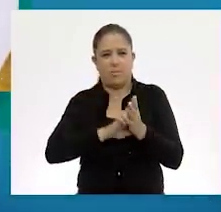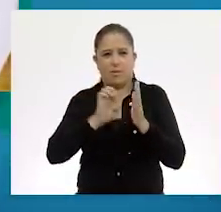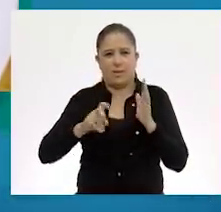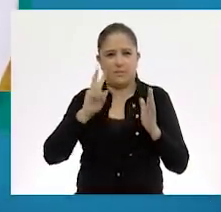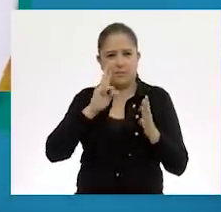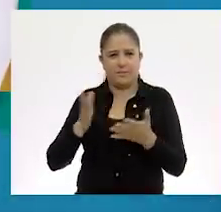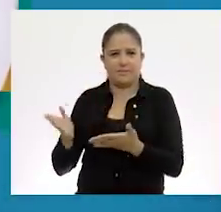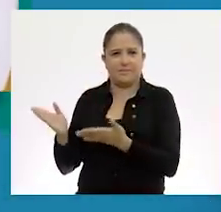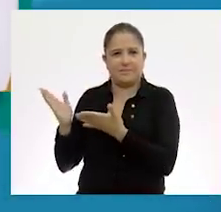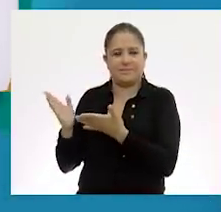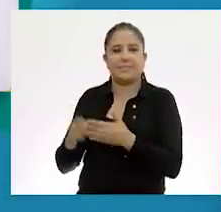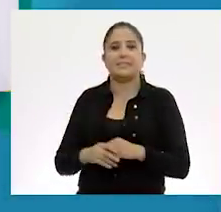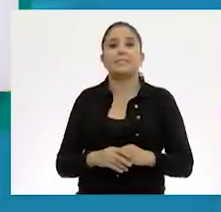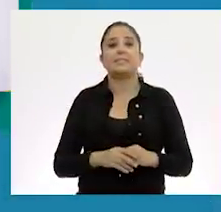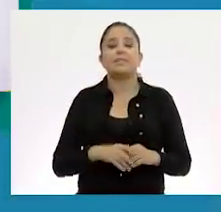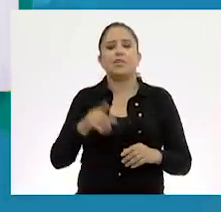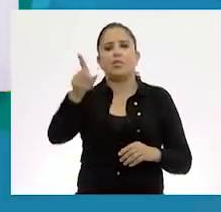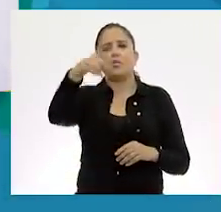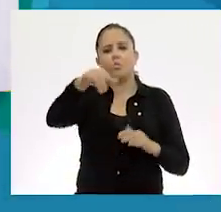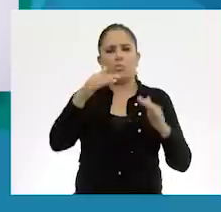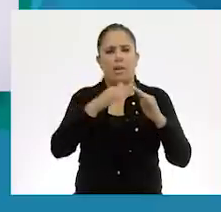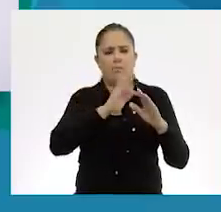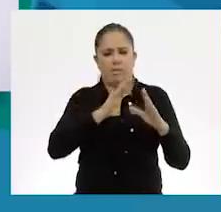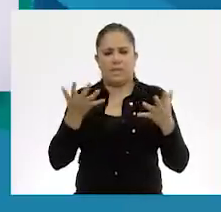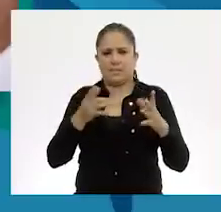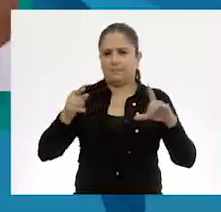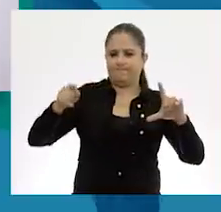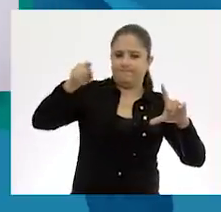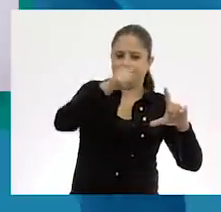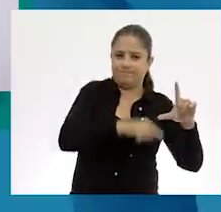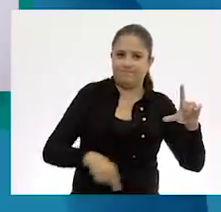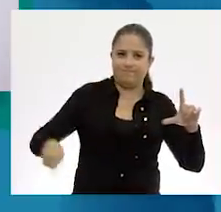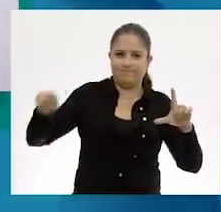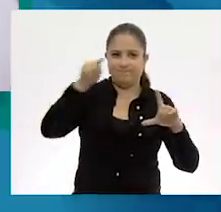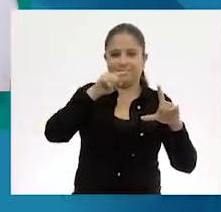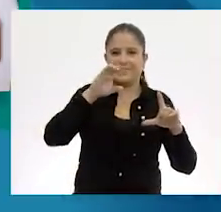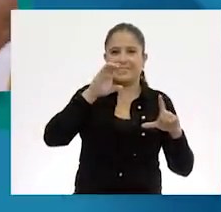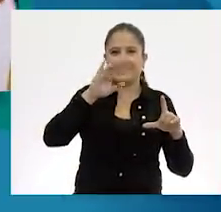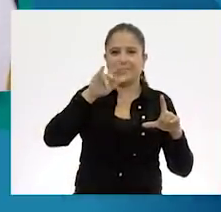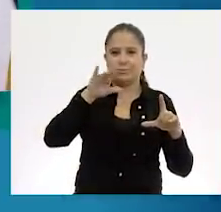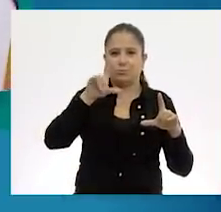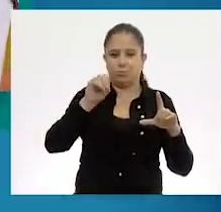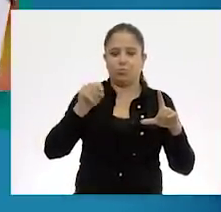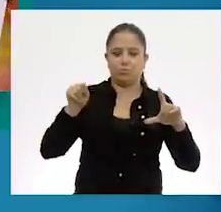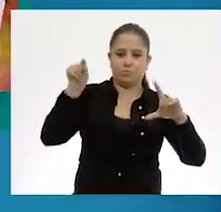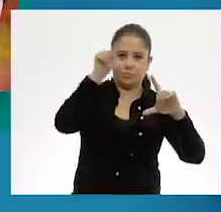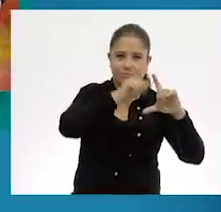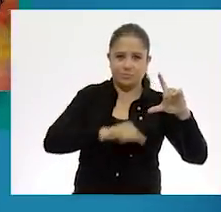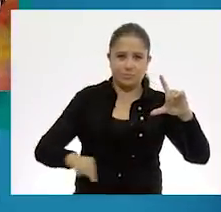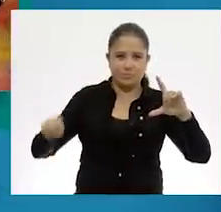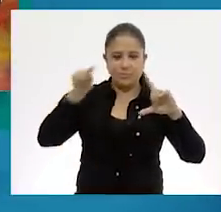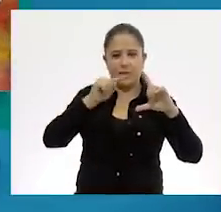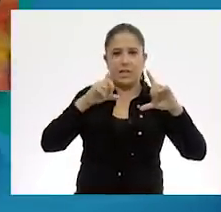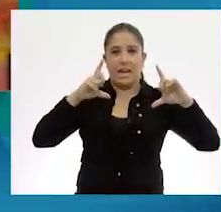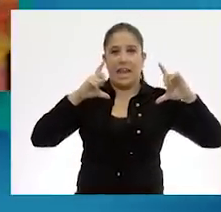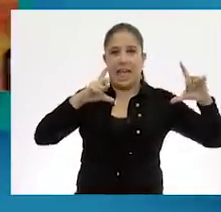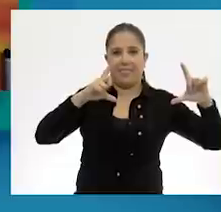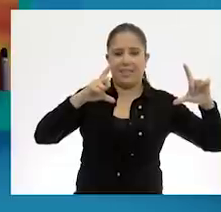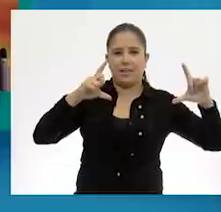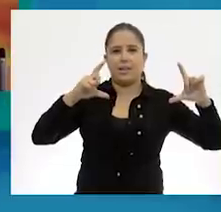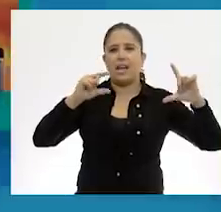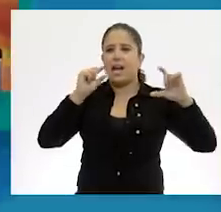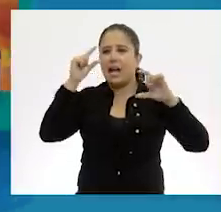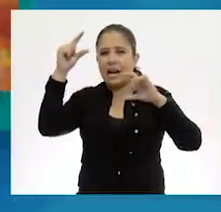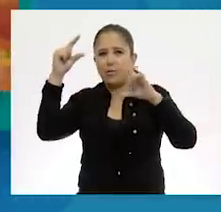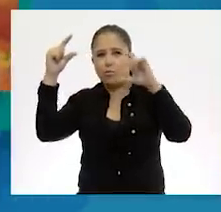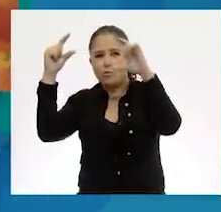podemos hacer en casa un círculo, algo grande, otro más pequeño, un poquito arriba,